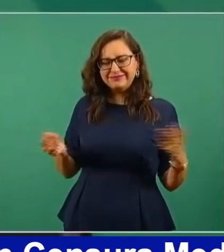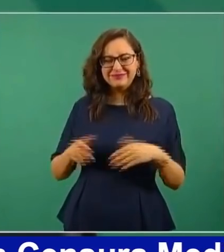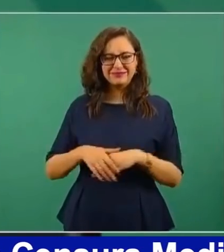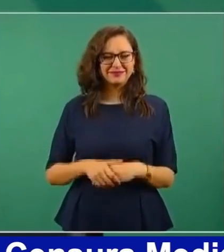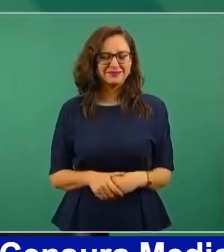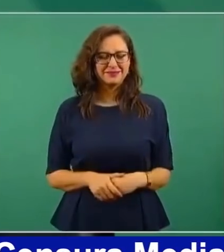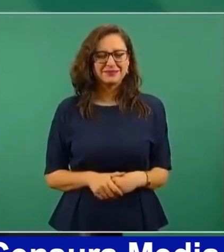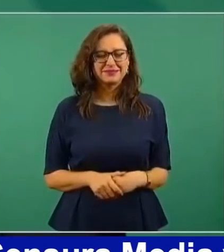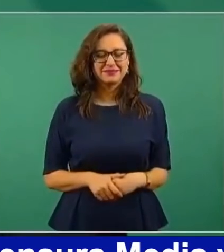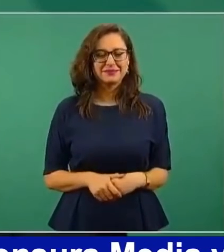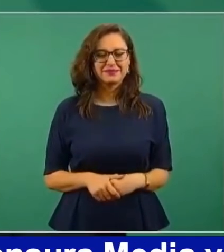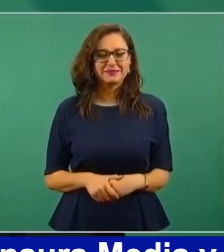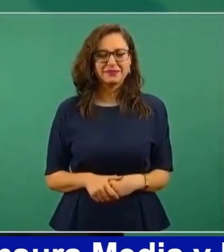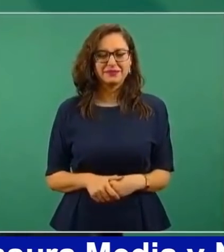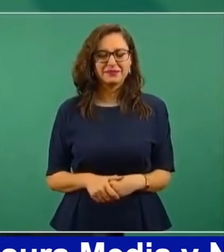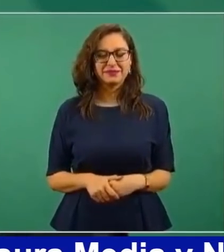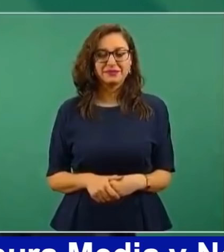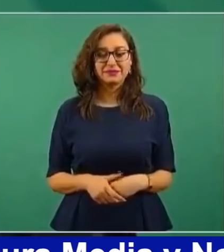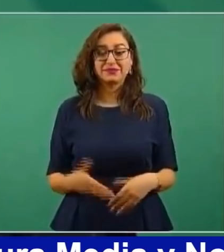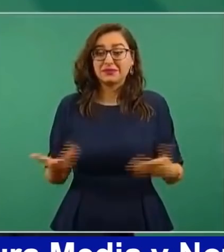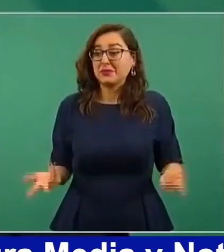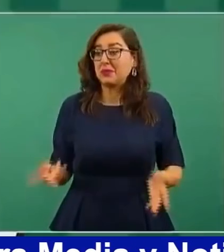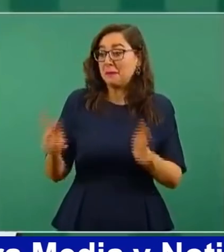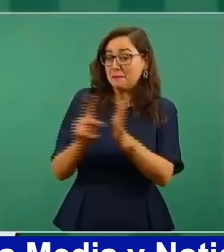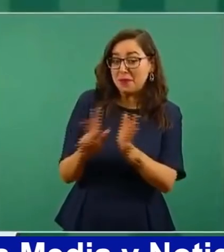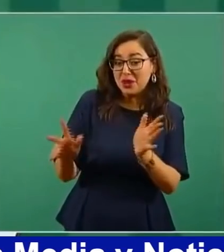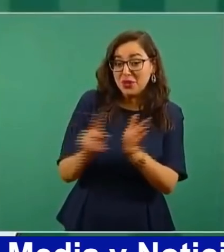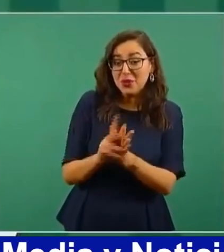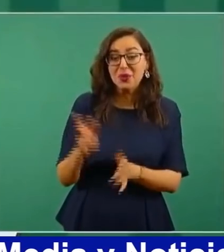¿Qué hacen los dueños de los medios